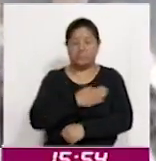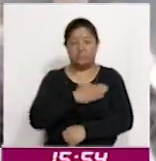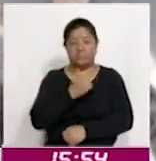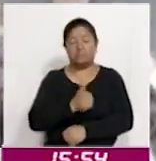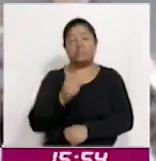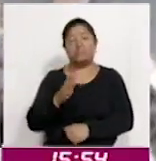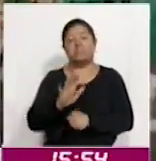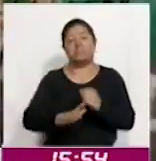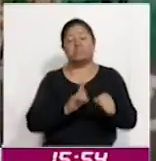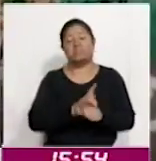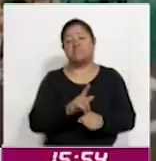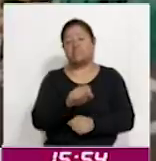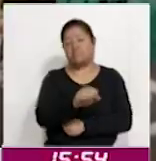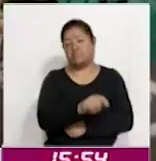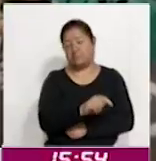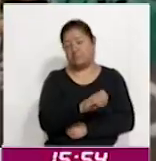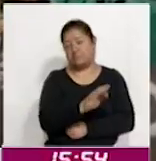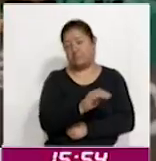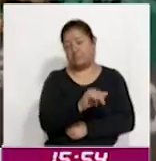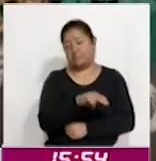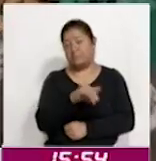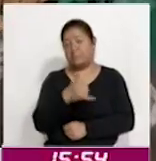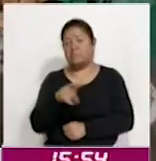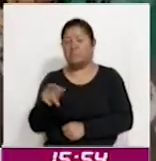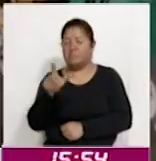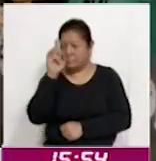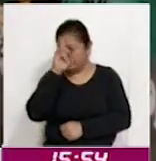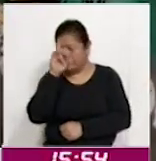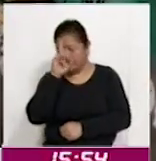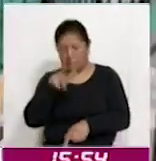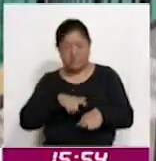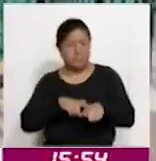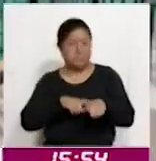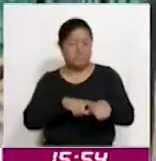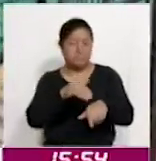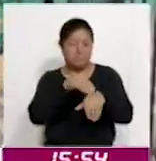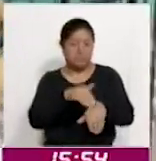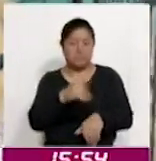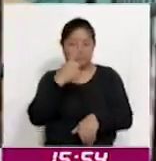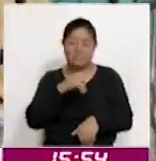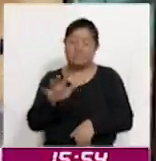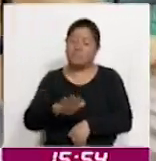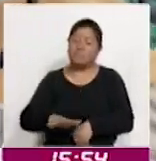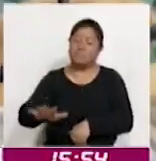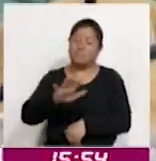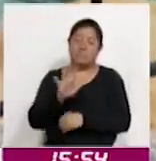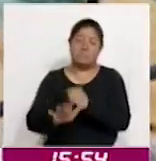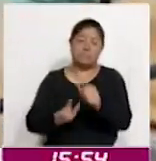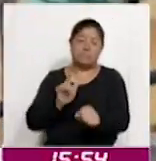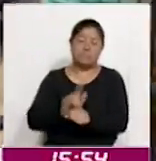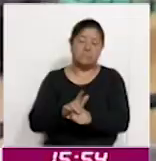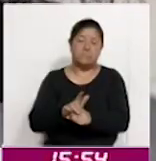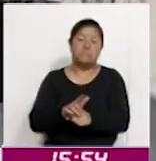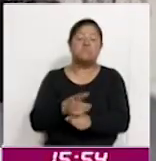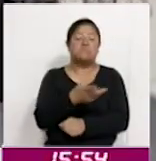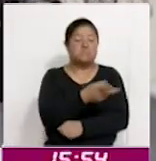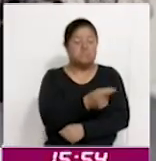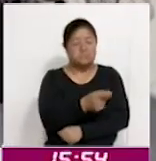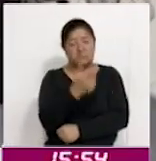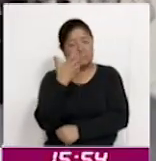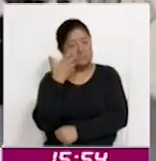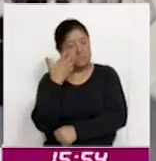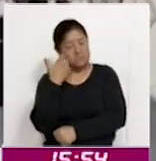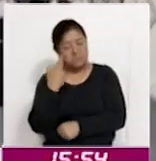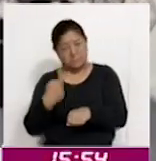Animal, Estefany Pérez Bustamante, pues hay que seguir estas recomendaciones para que nuestros peluditos, nuestros gatitos pues no se enfermen